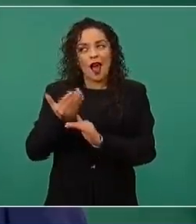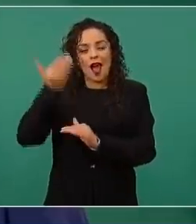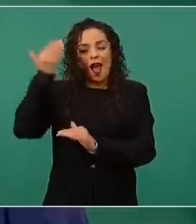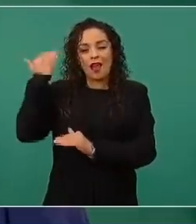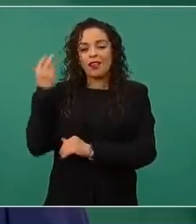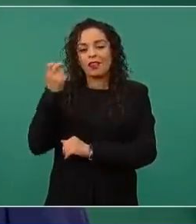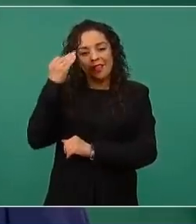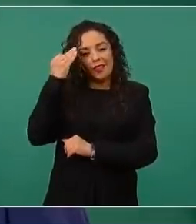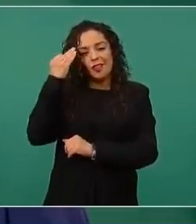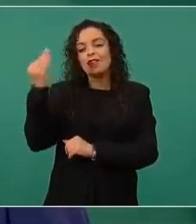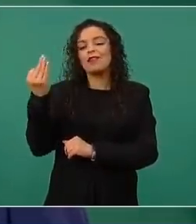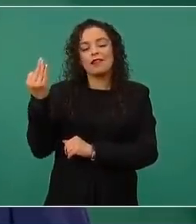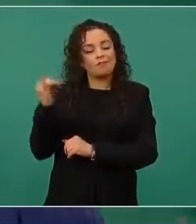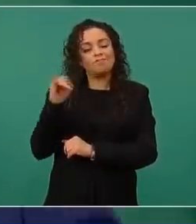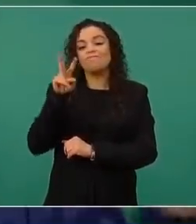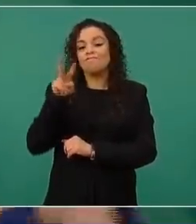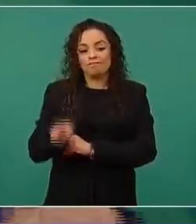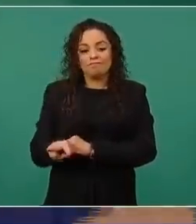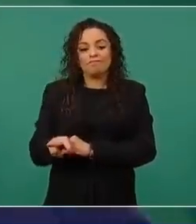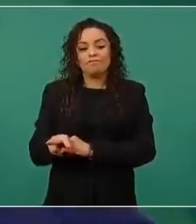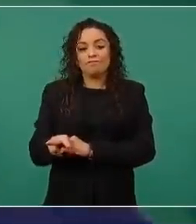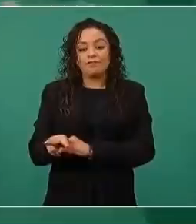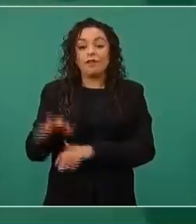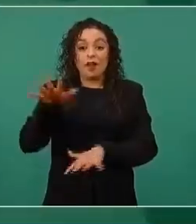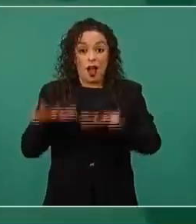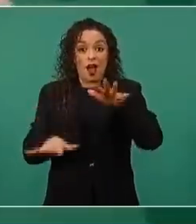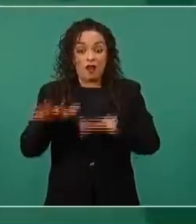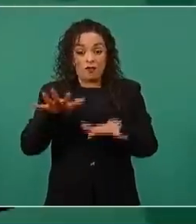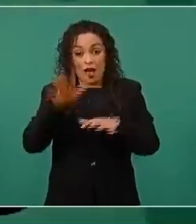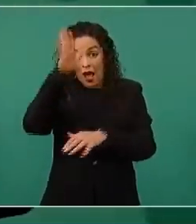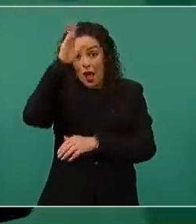firmaban hasta acuerdos.